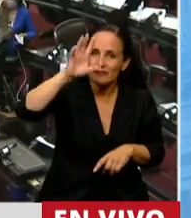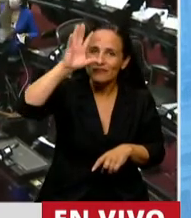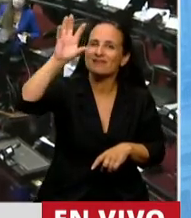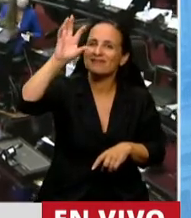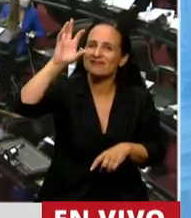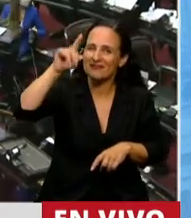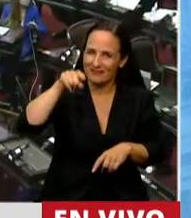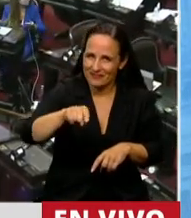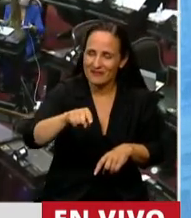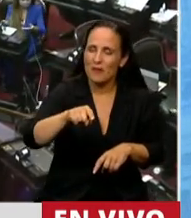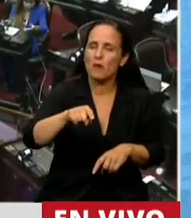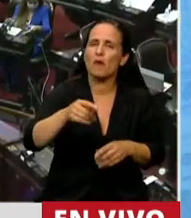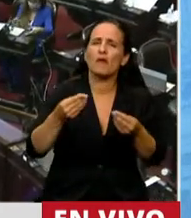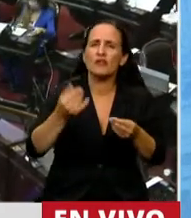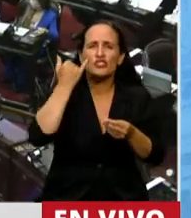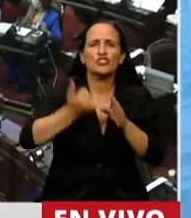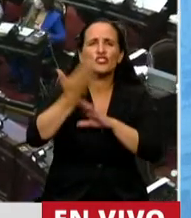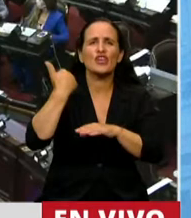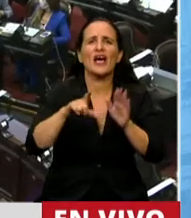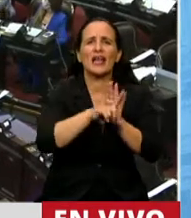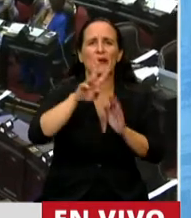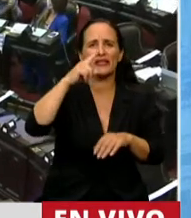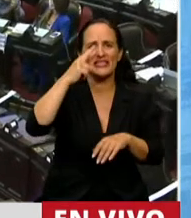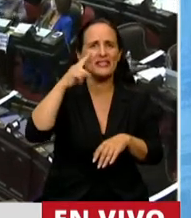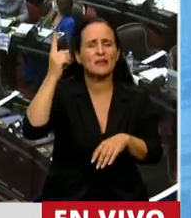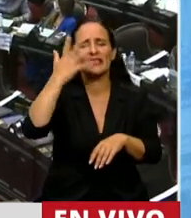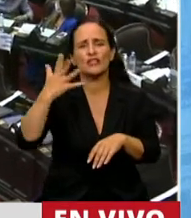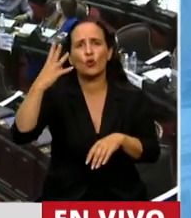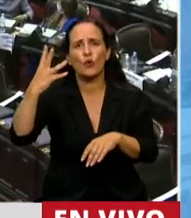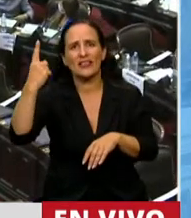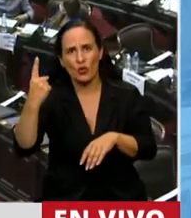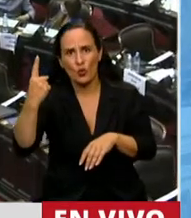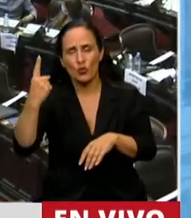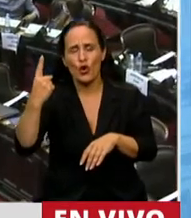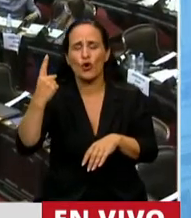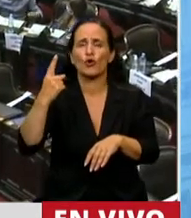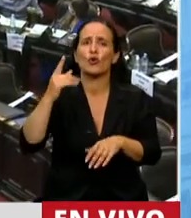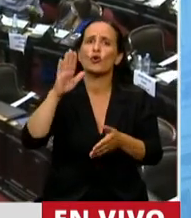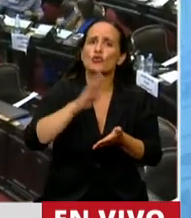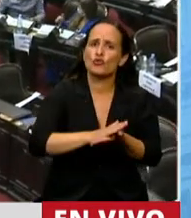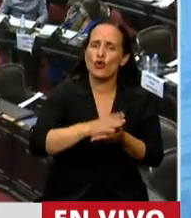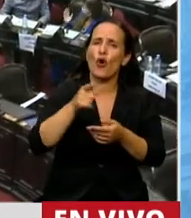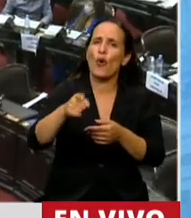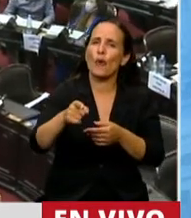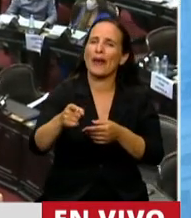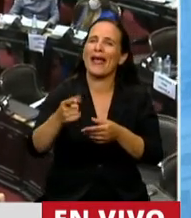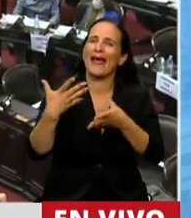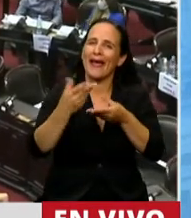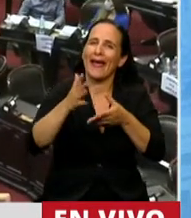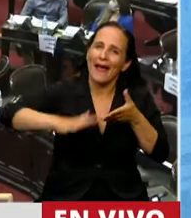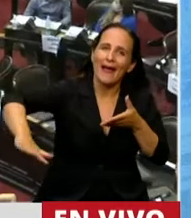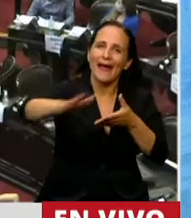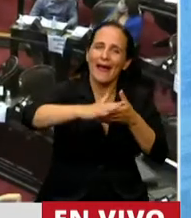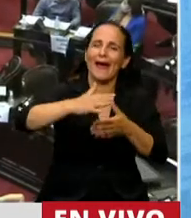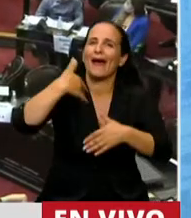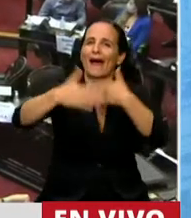institucionalidad se sancionó la Ley 27.541 de solidaridad social y reactivación productiva